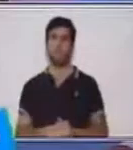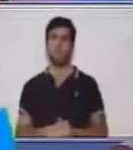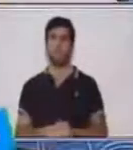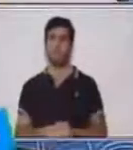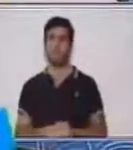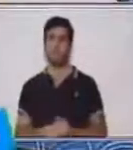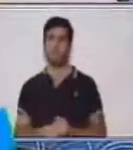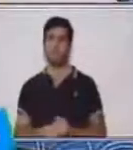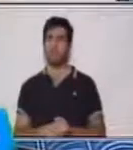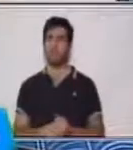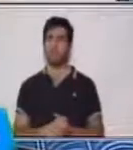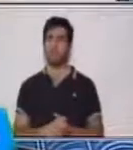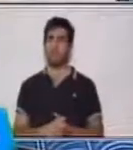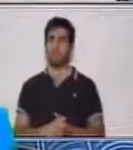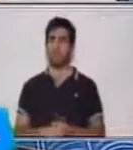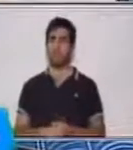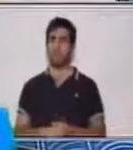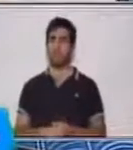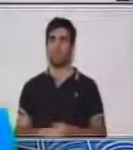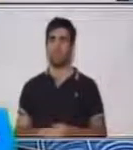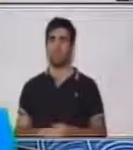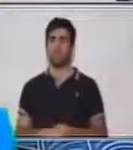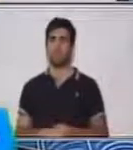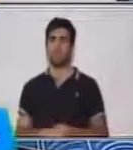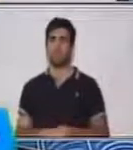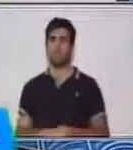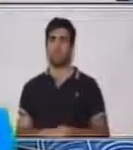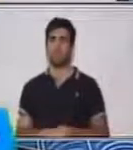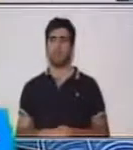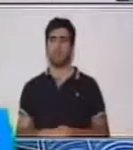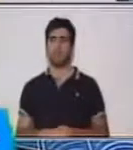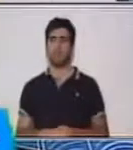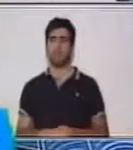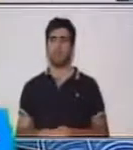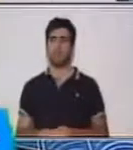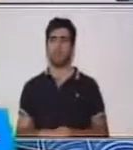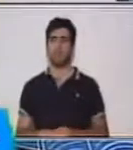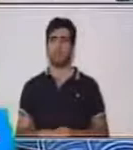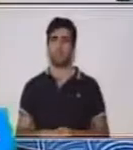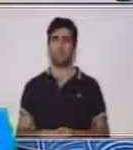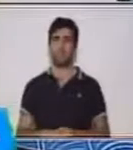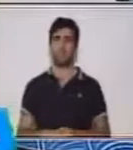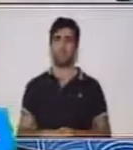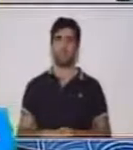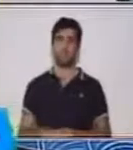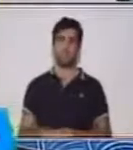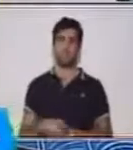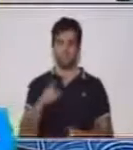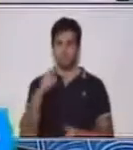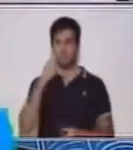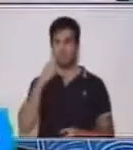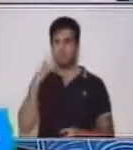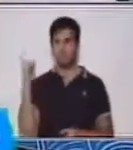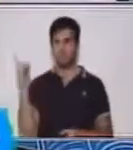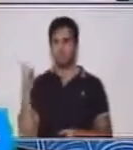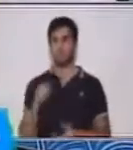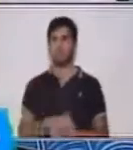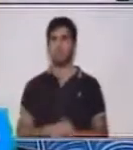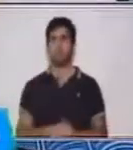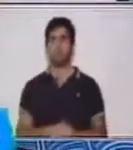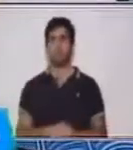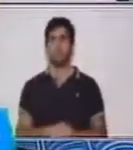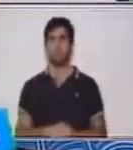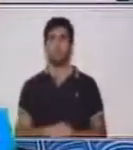coloco acá un punto, vamos a